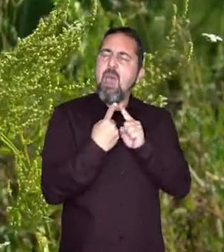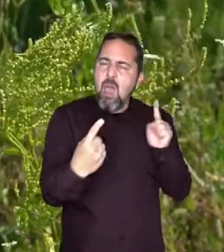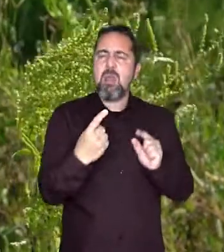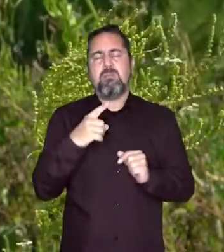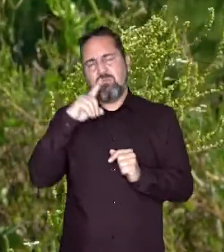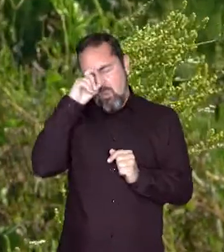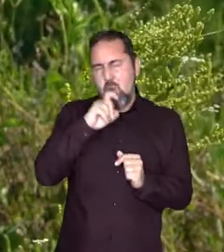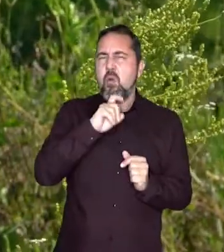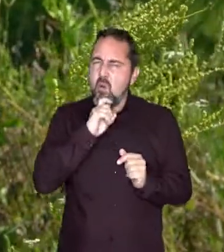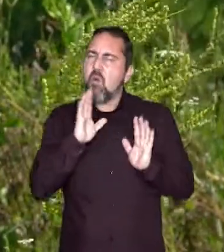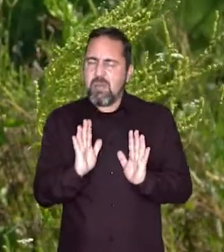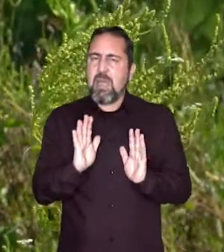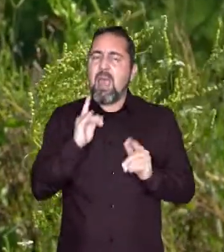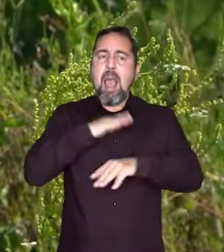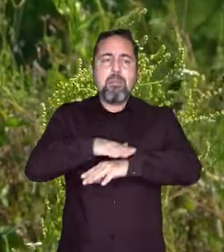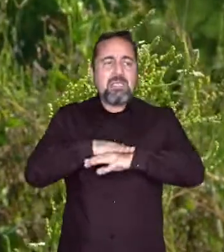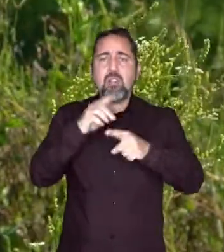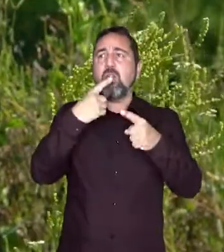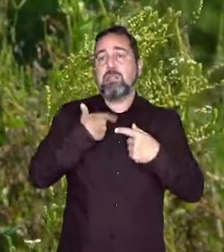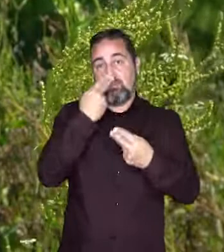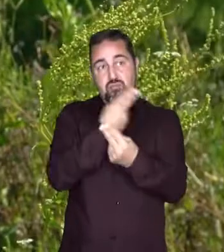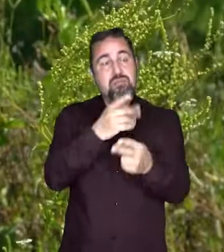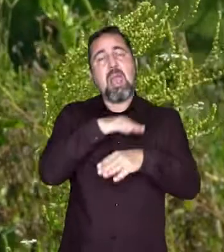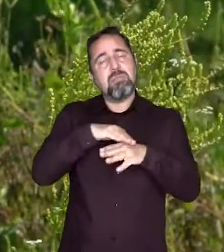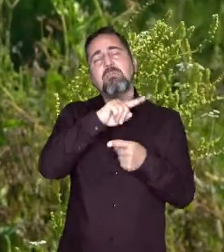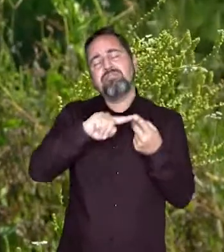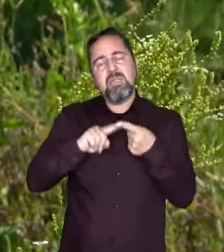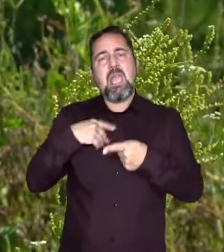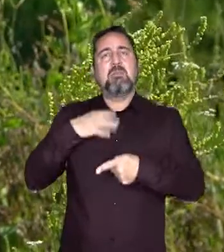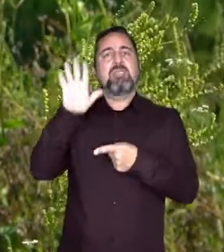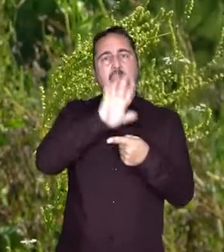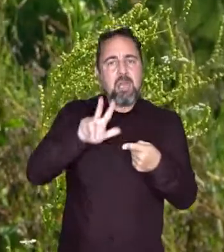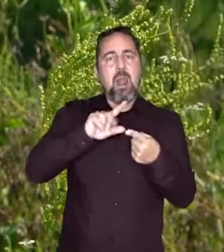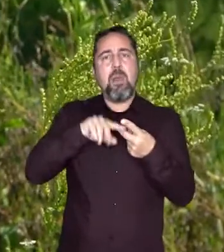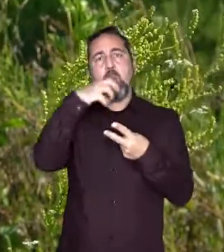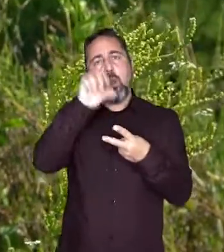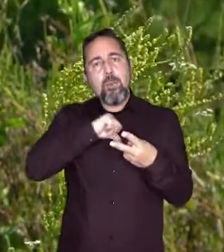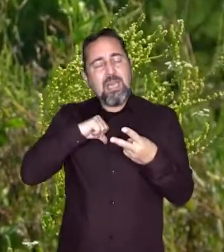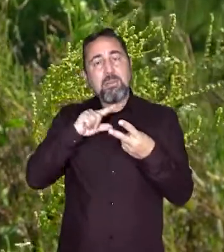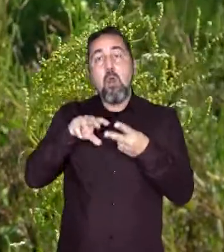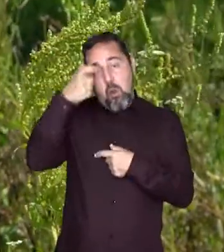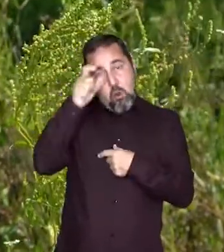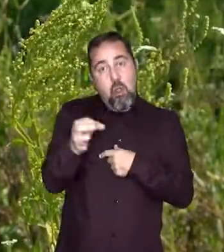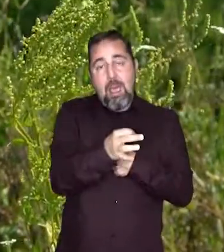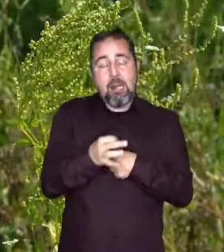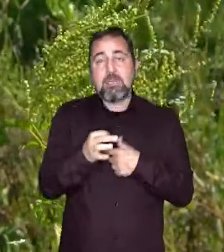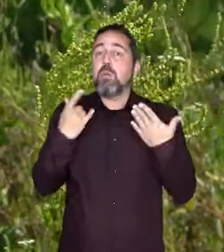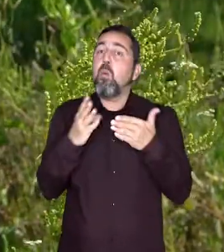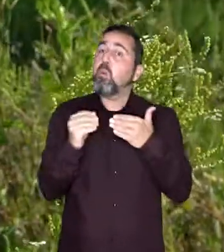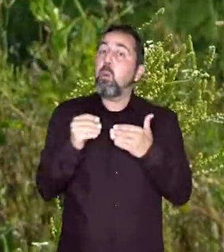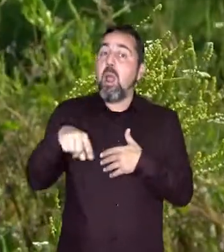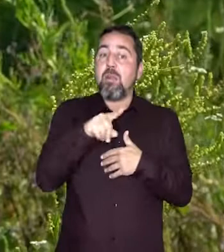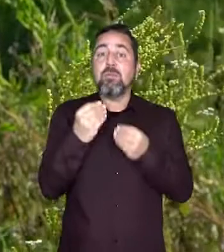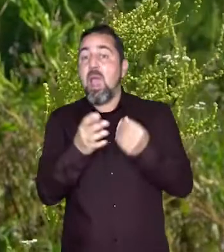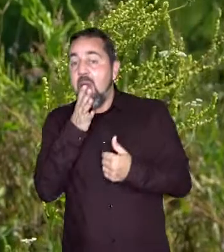larga y compleja en la que participan las diferentes administraciones públicas, la estatal, las autonómicas, las locales, así como los